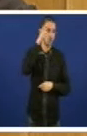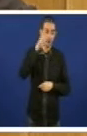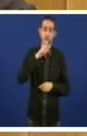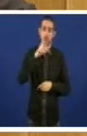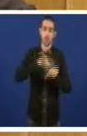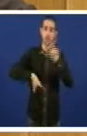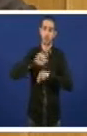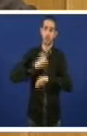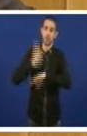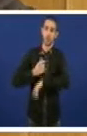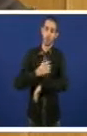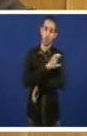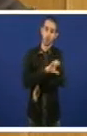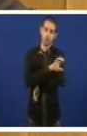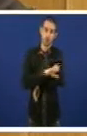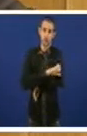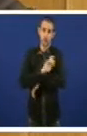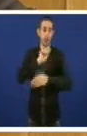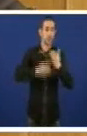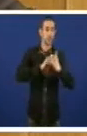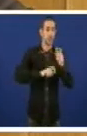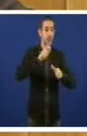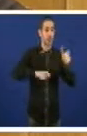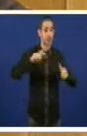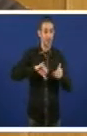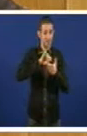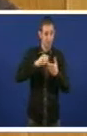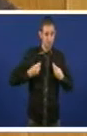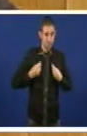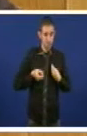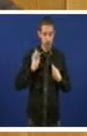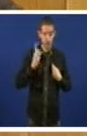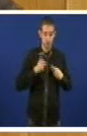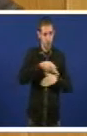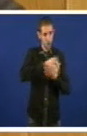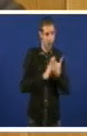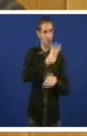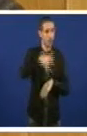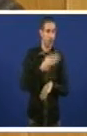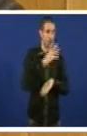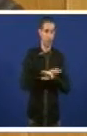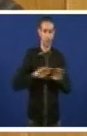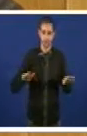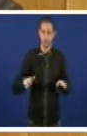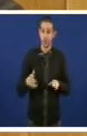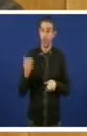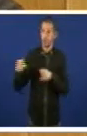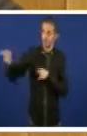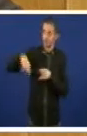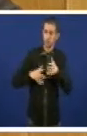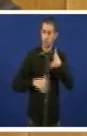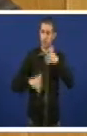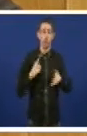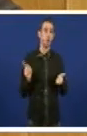decisión da Consellería de contratar o personal dos centros de saúde só en media xornada. Rectificaron e